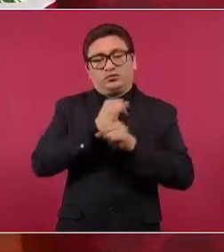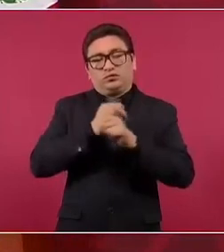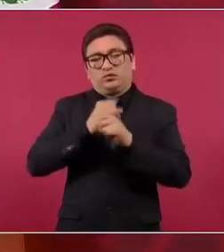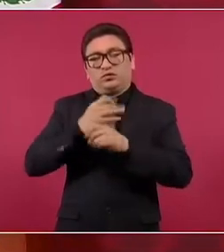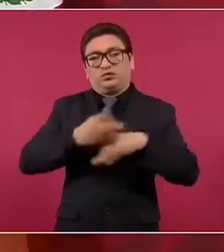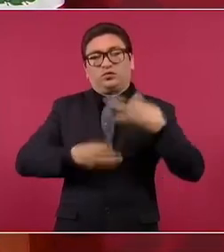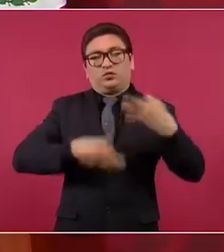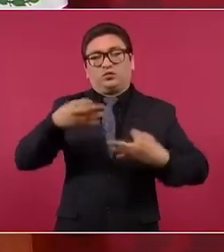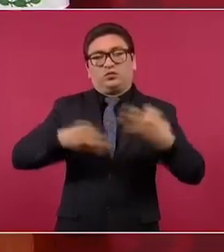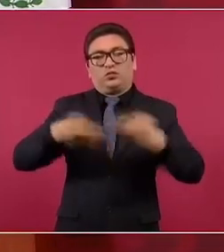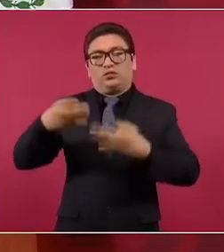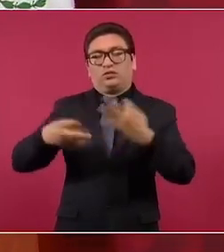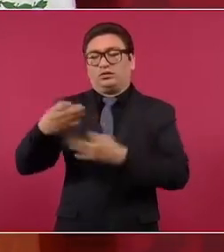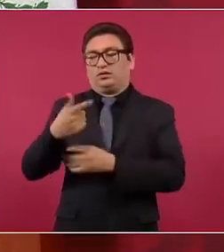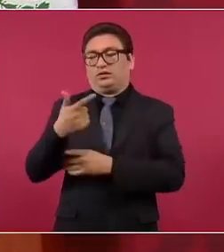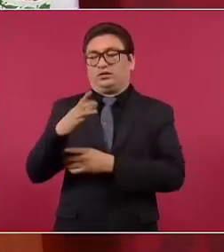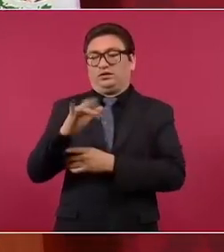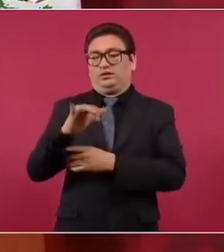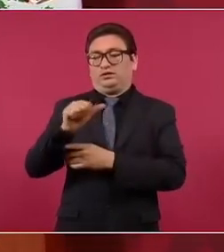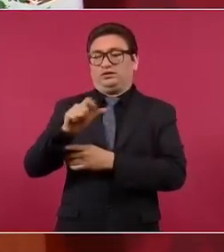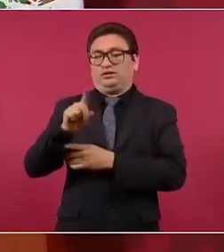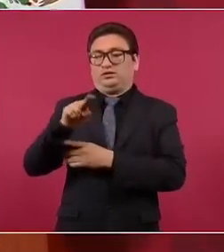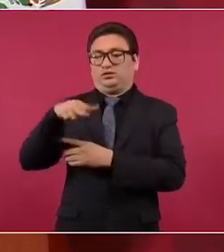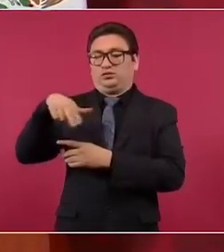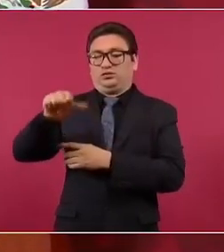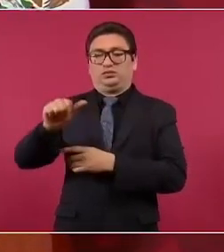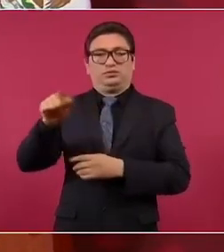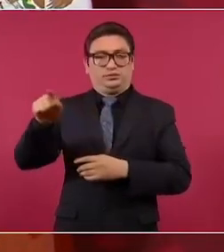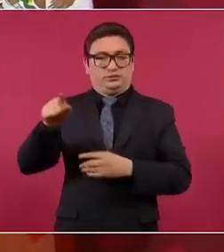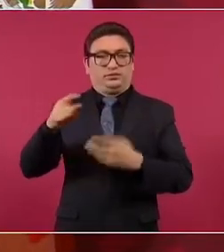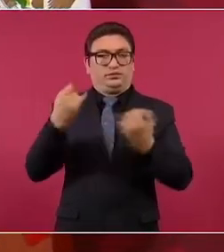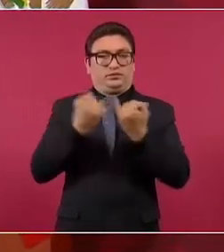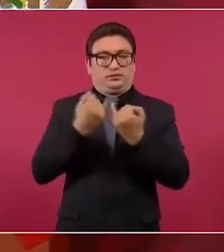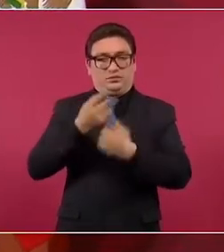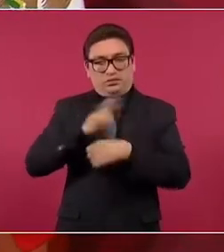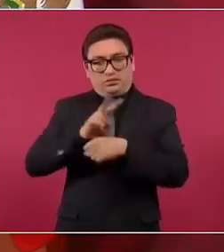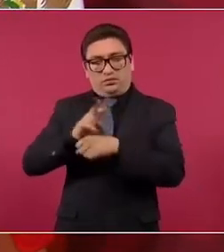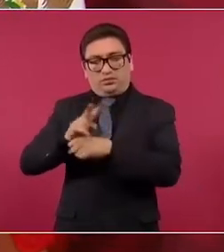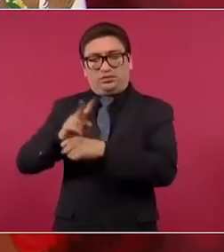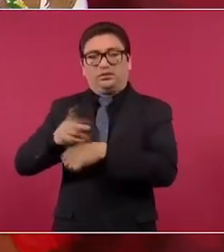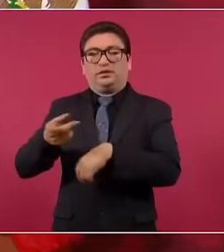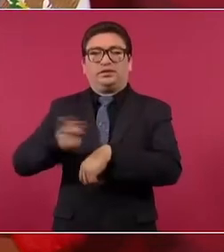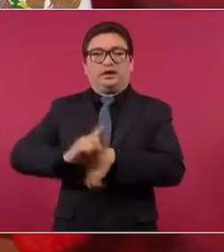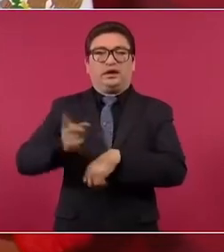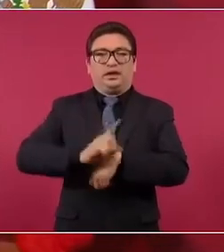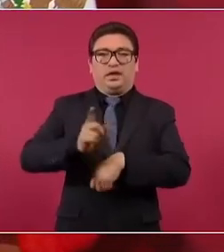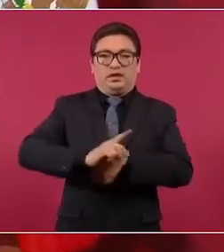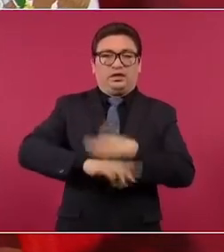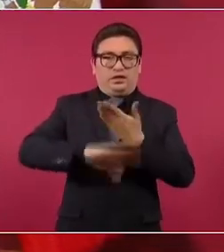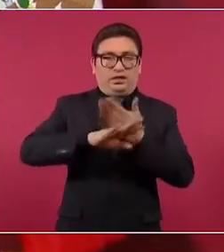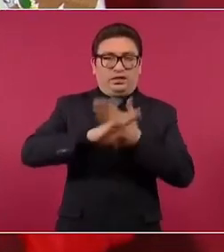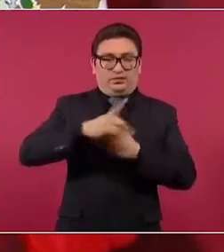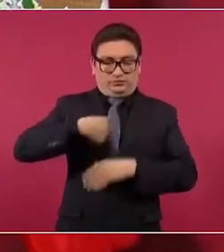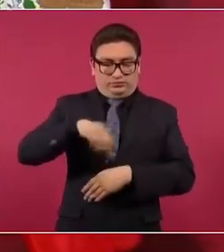juicio de García Luna, así como todos los días se ocupa de nosotros,